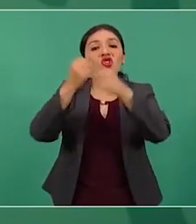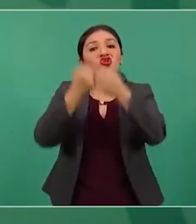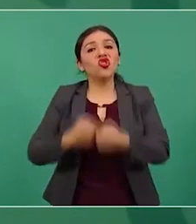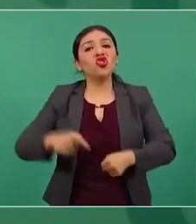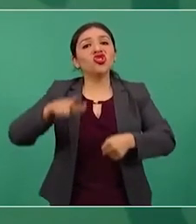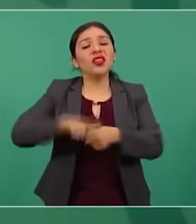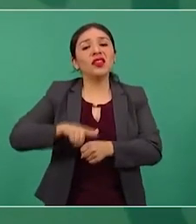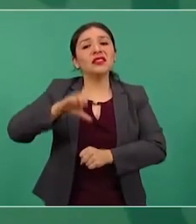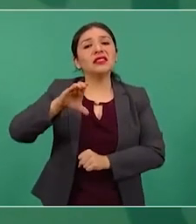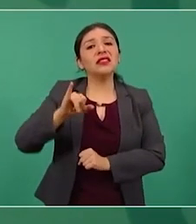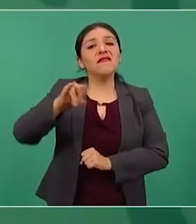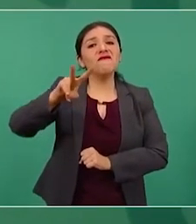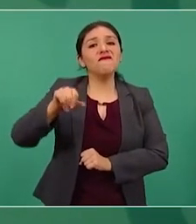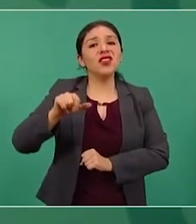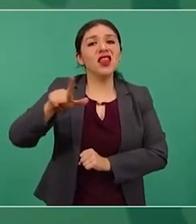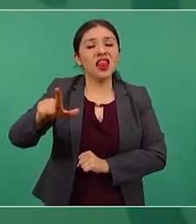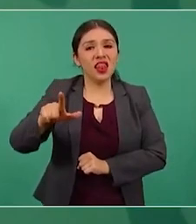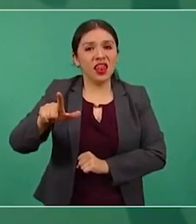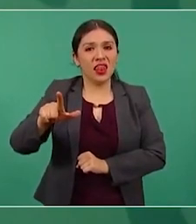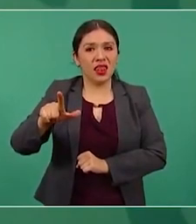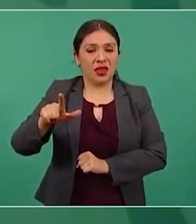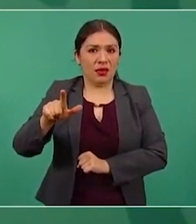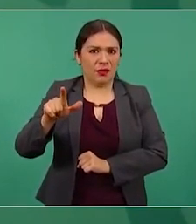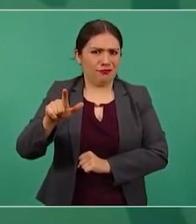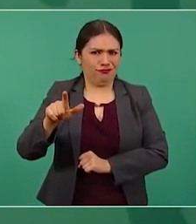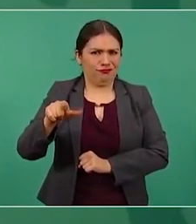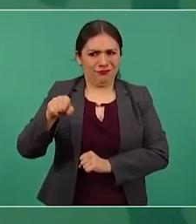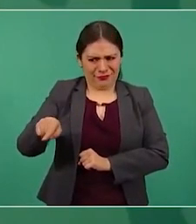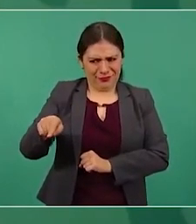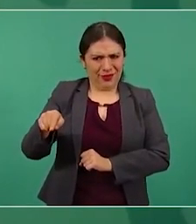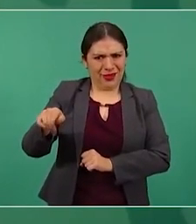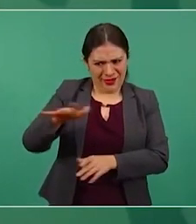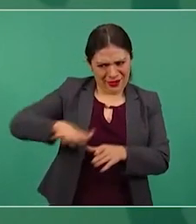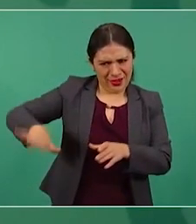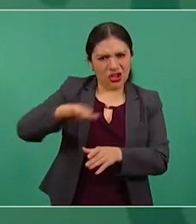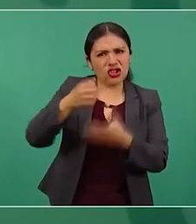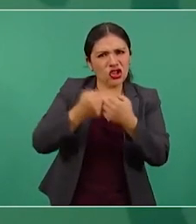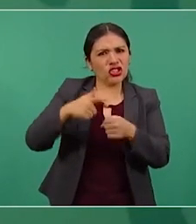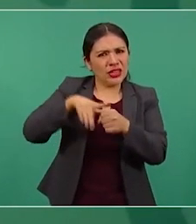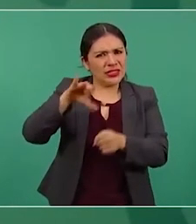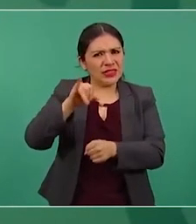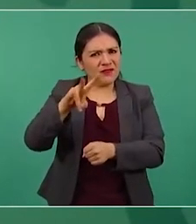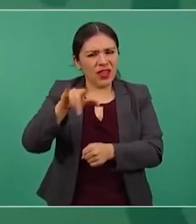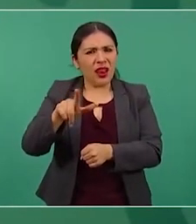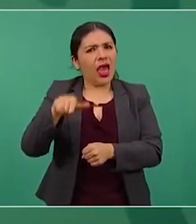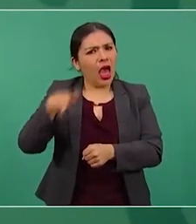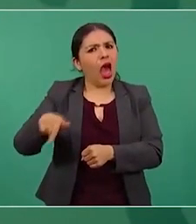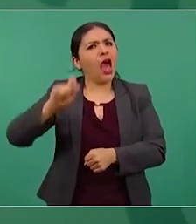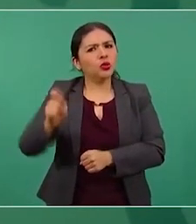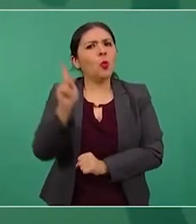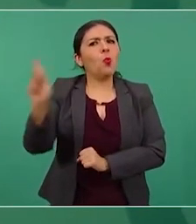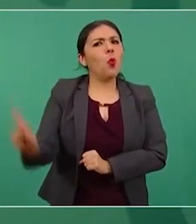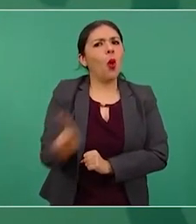civil, que antes era pueblo, ellos se